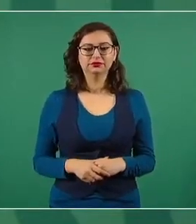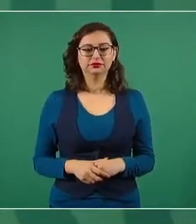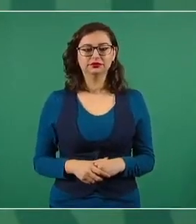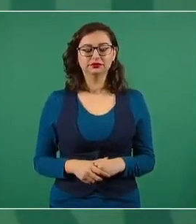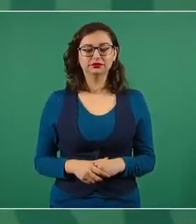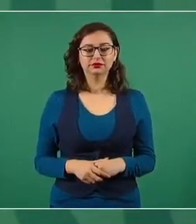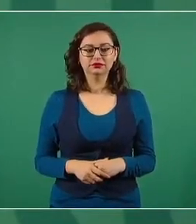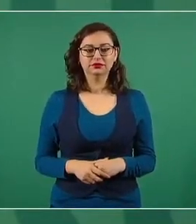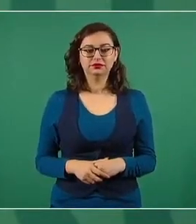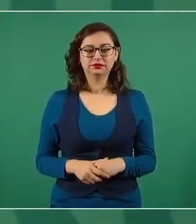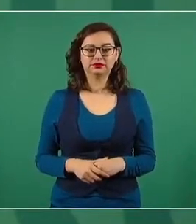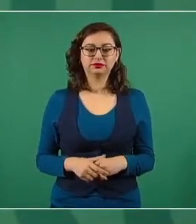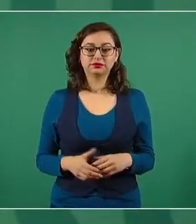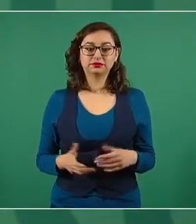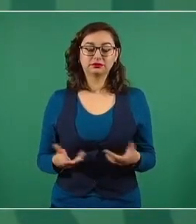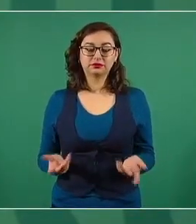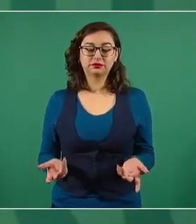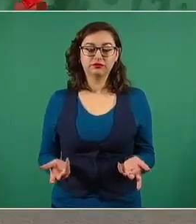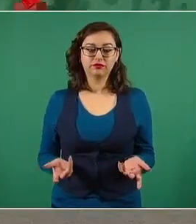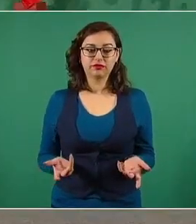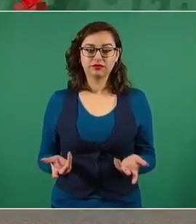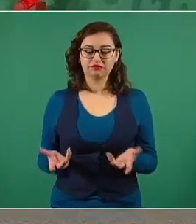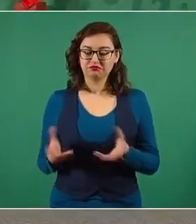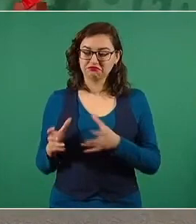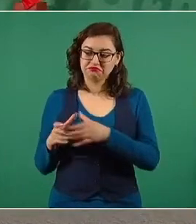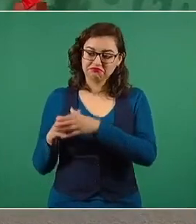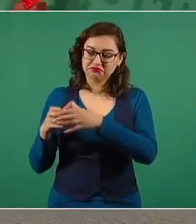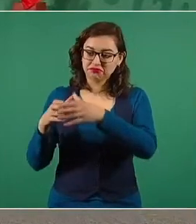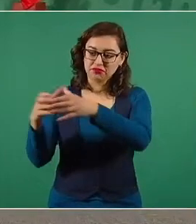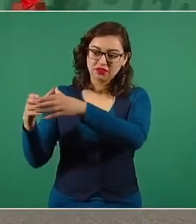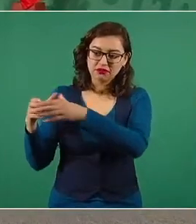de clase media,